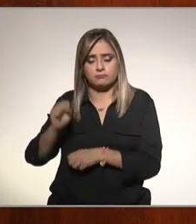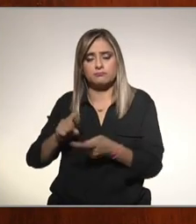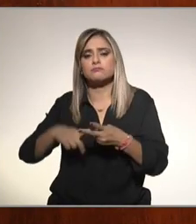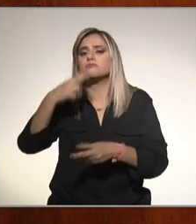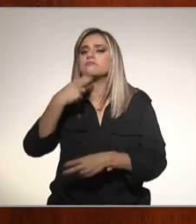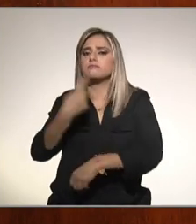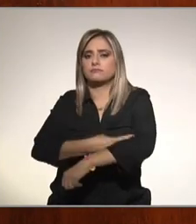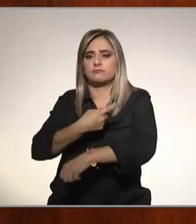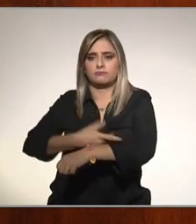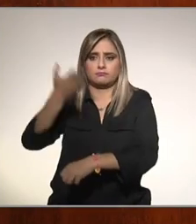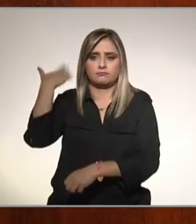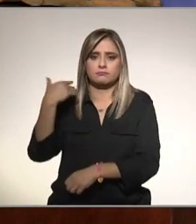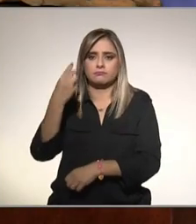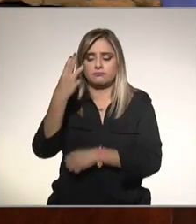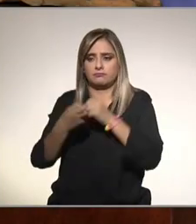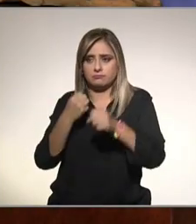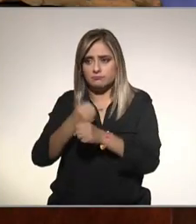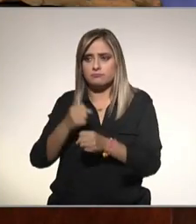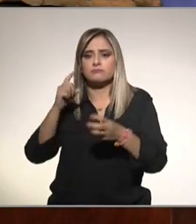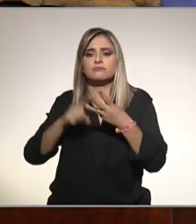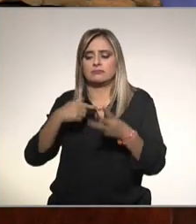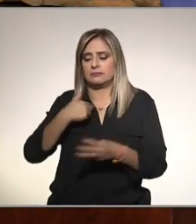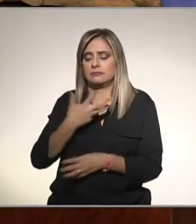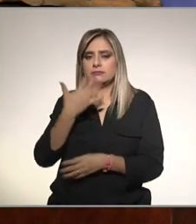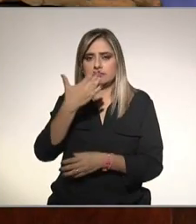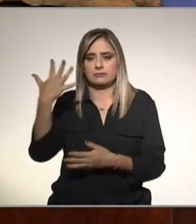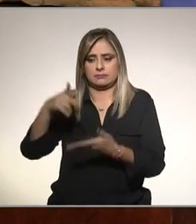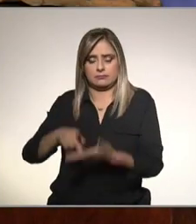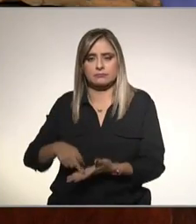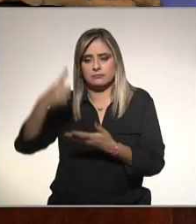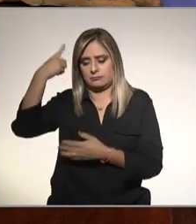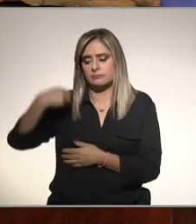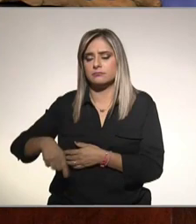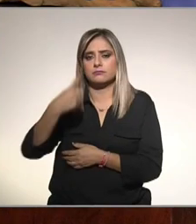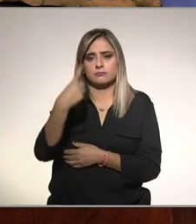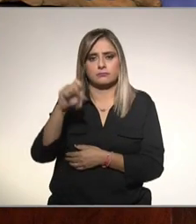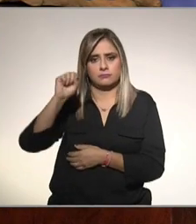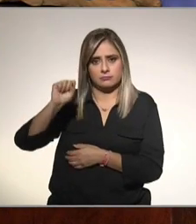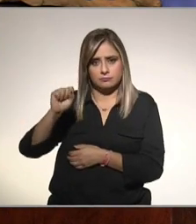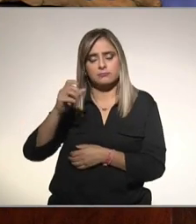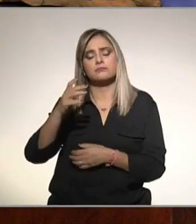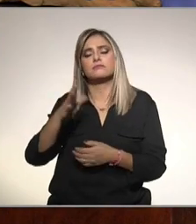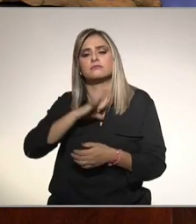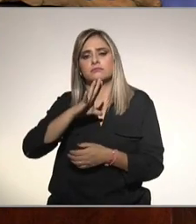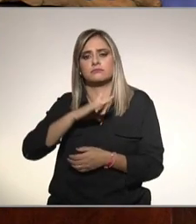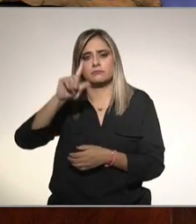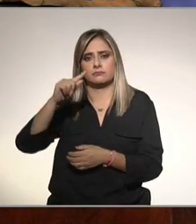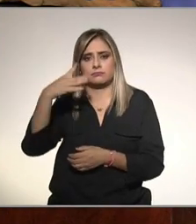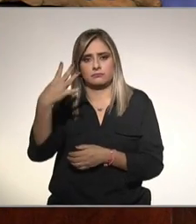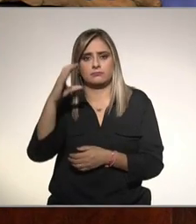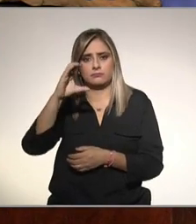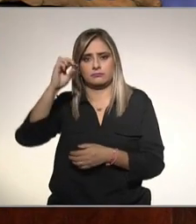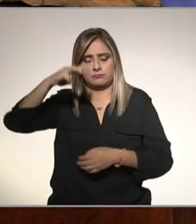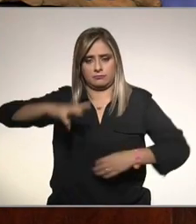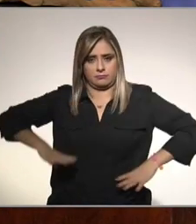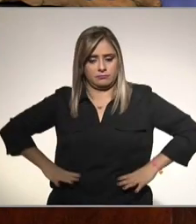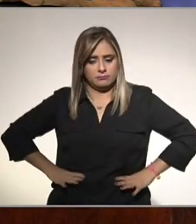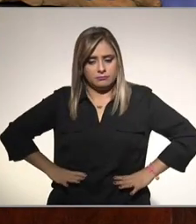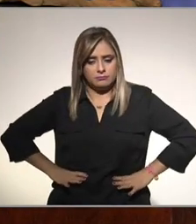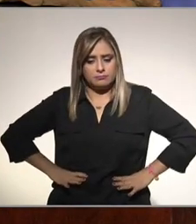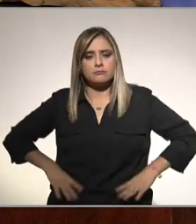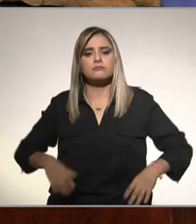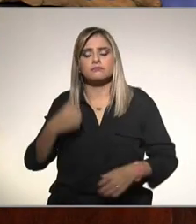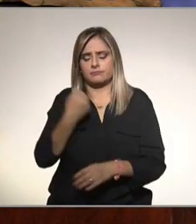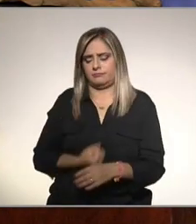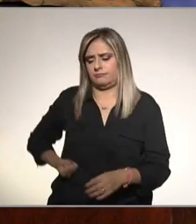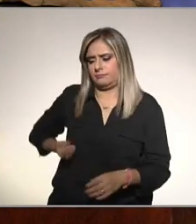hace 3 años pesa 55 kilos mide unos 60 y tiene 74 centímetros de cintura le hacen